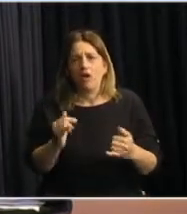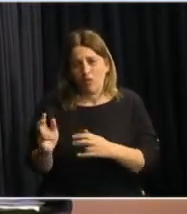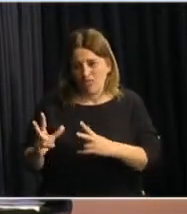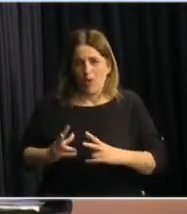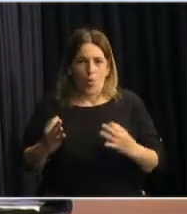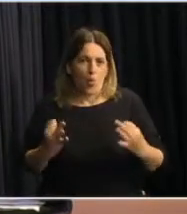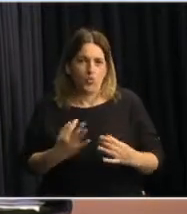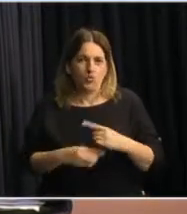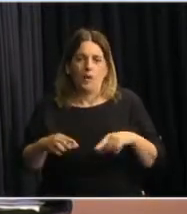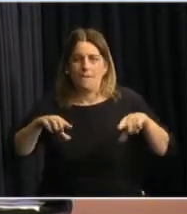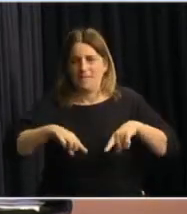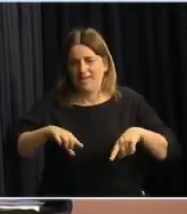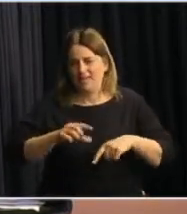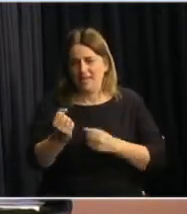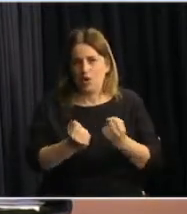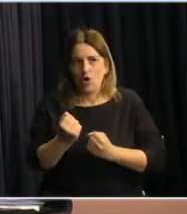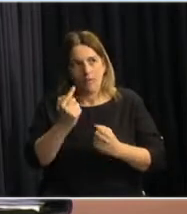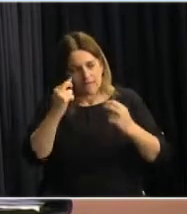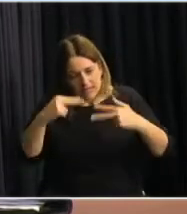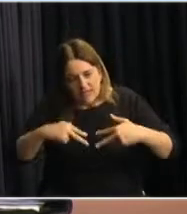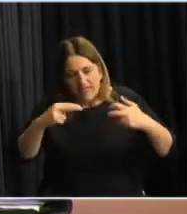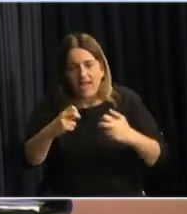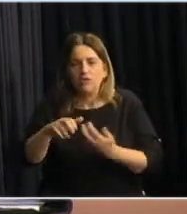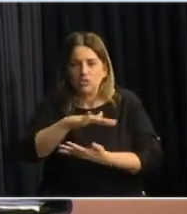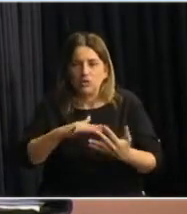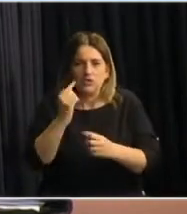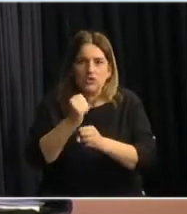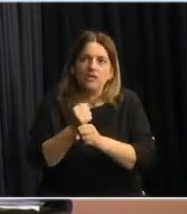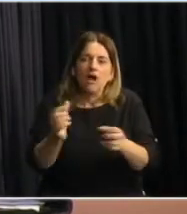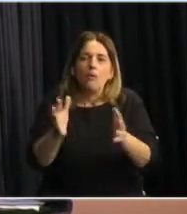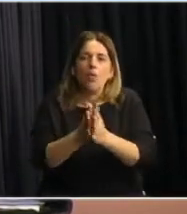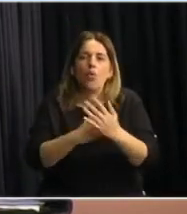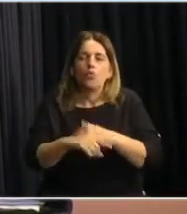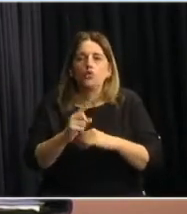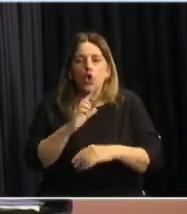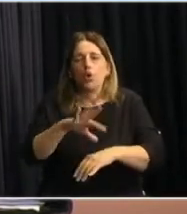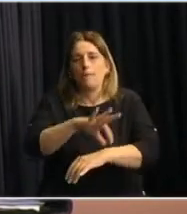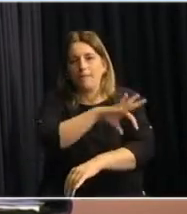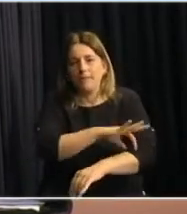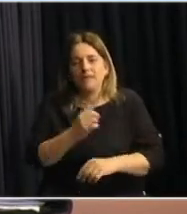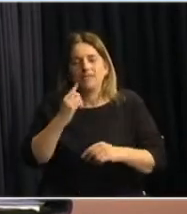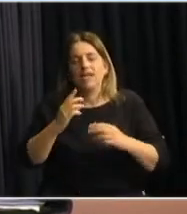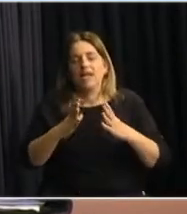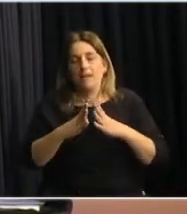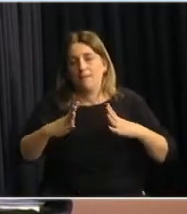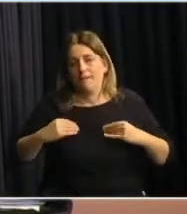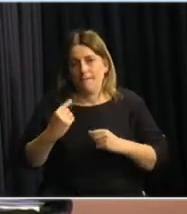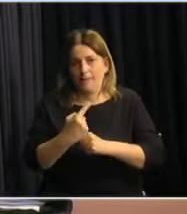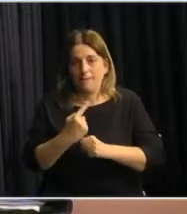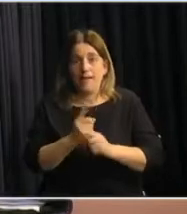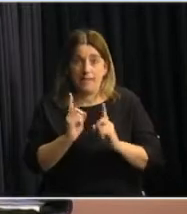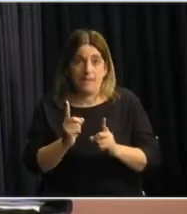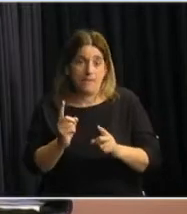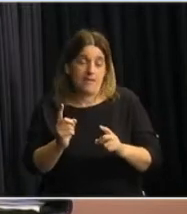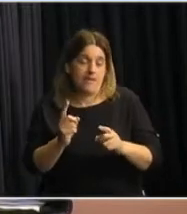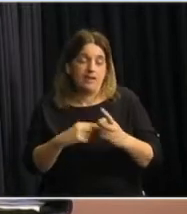Ministra, analizando la situación, hemos trabajado con el Consejo de Educación Inicial y Primaria y hemos resuelto,